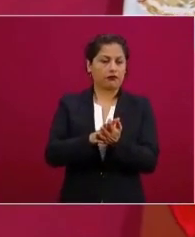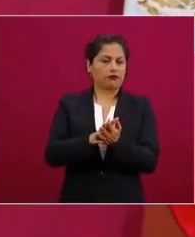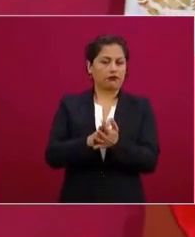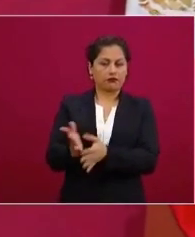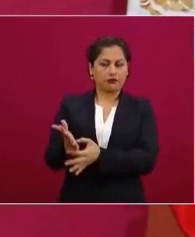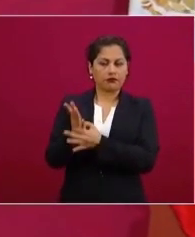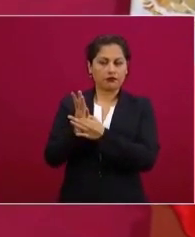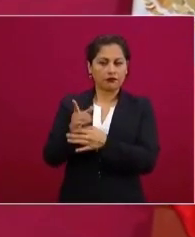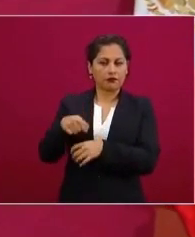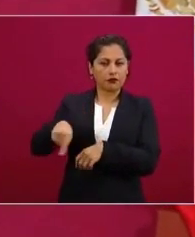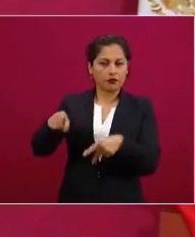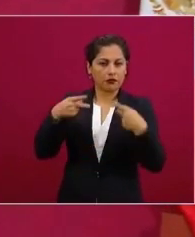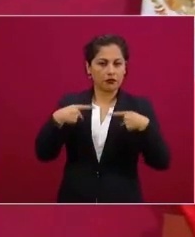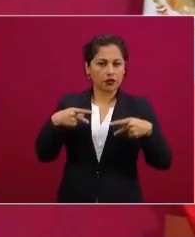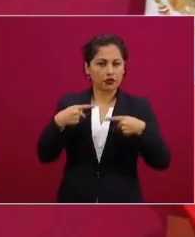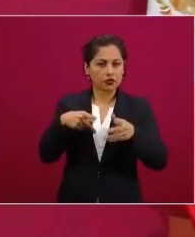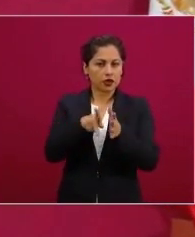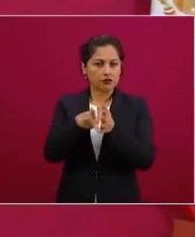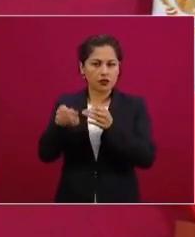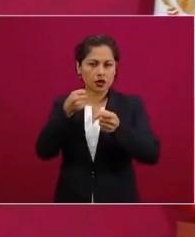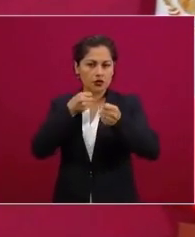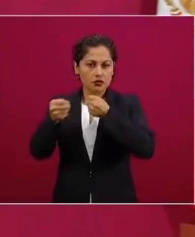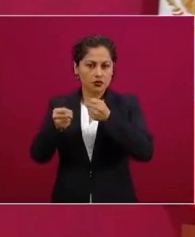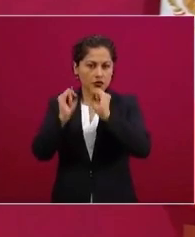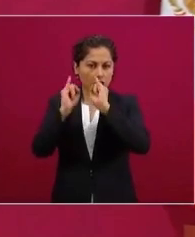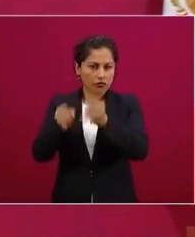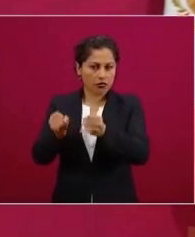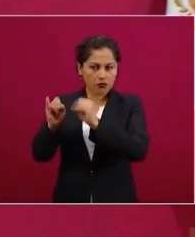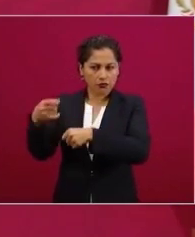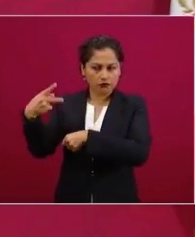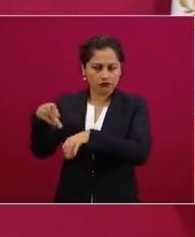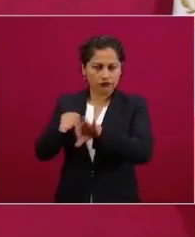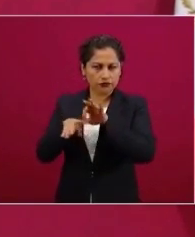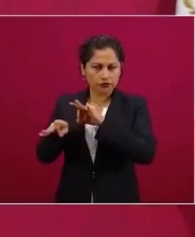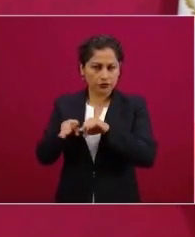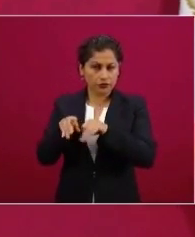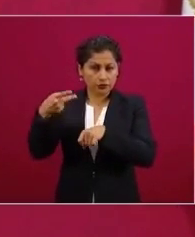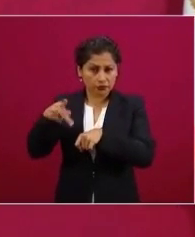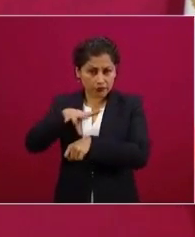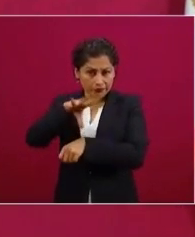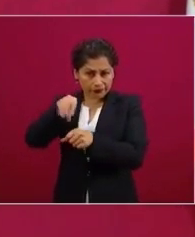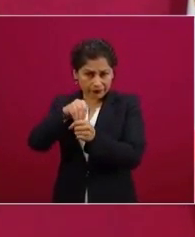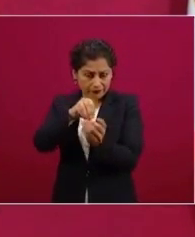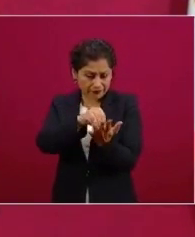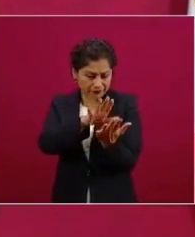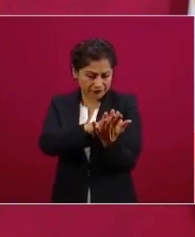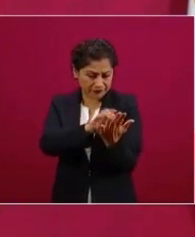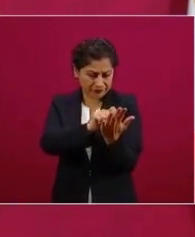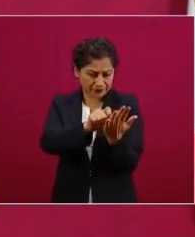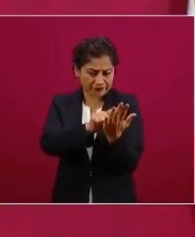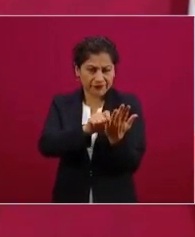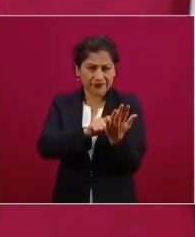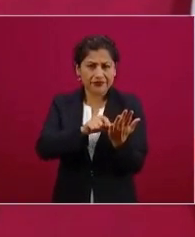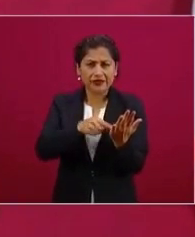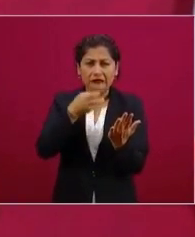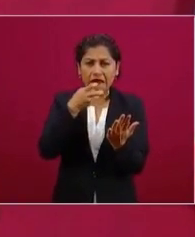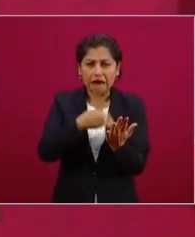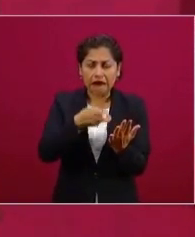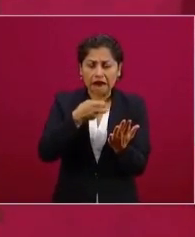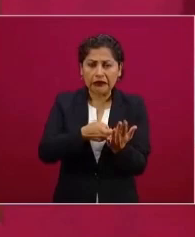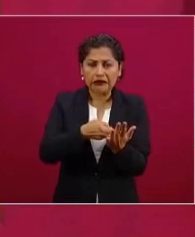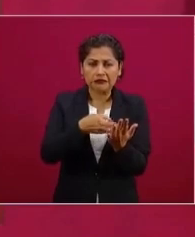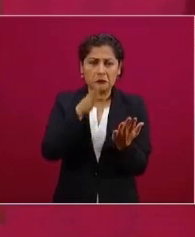jefe de gobierno de la Ciudad de México, le llevó el paquete fiscal, él lo vio y le dice a Carlos Urzúa, y él platica toda la anécdota hoy,